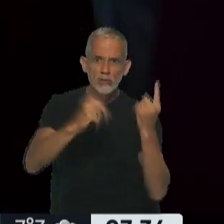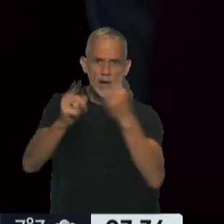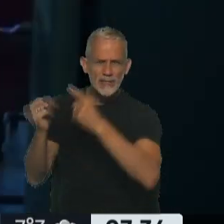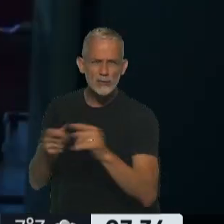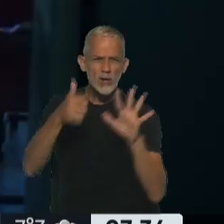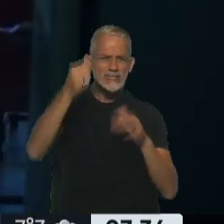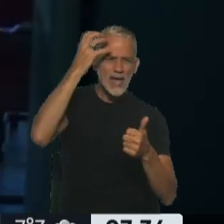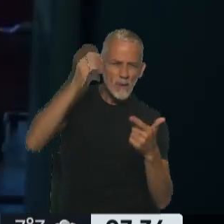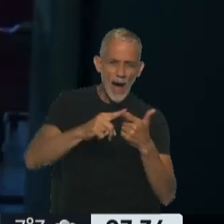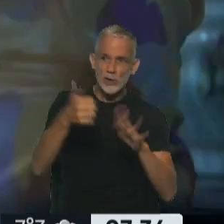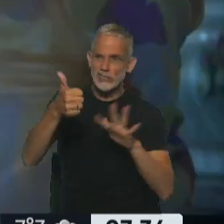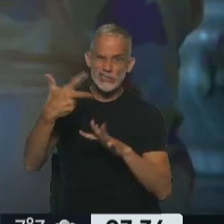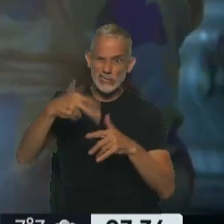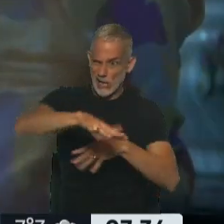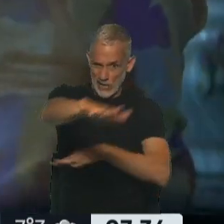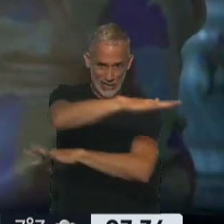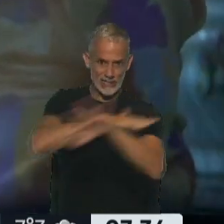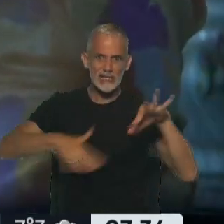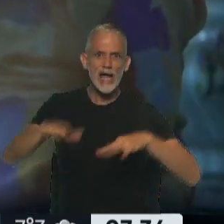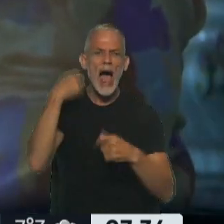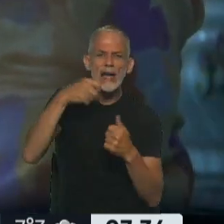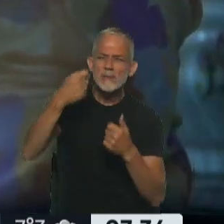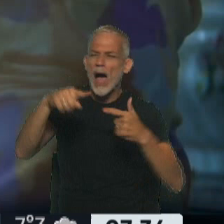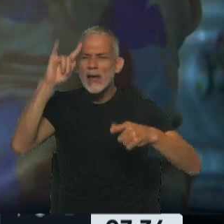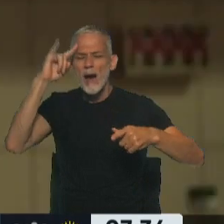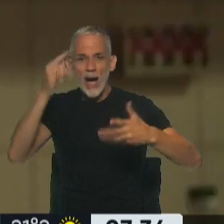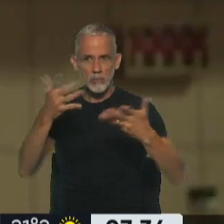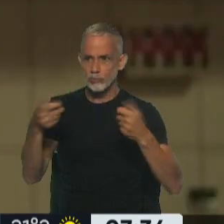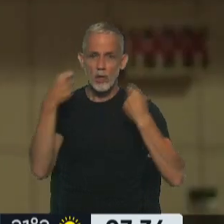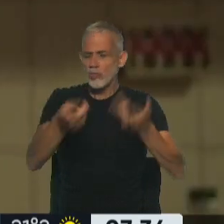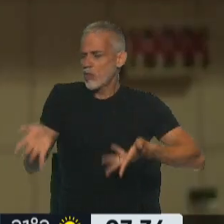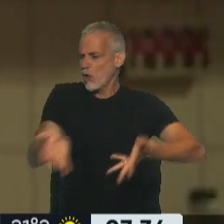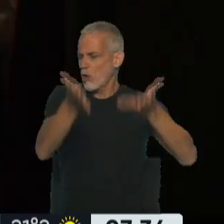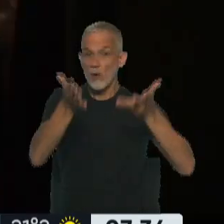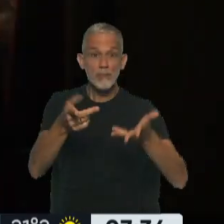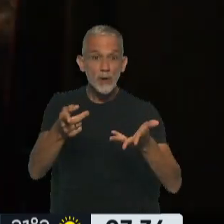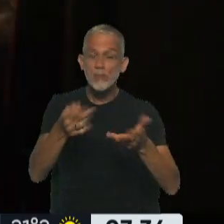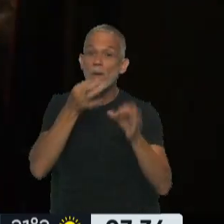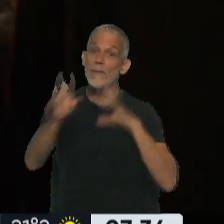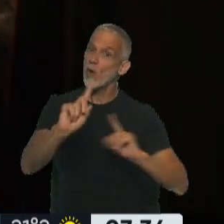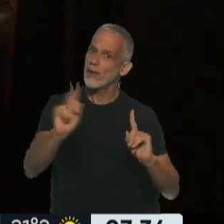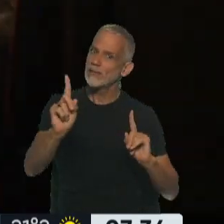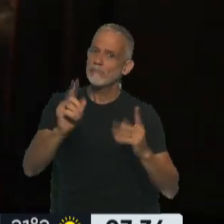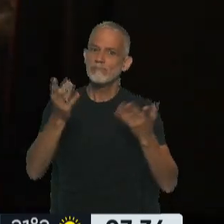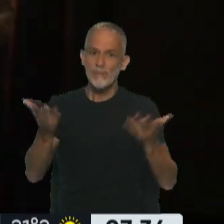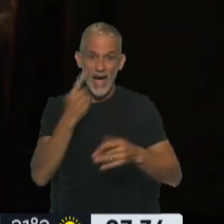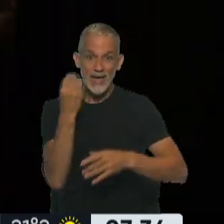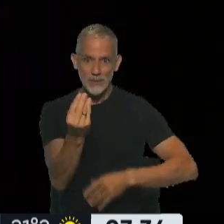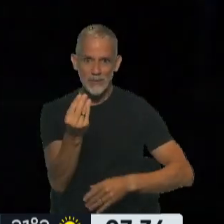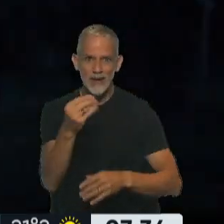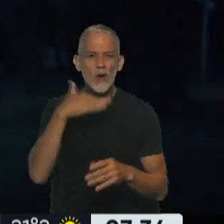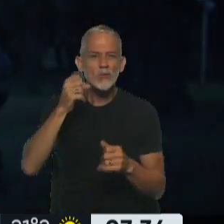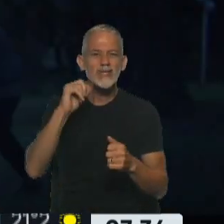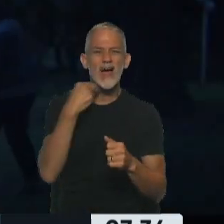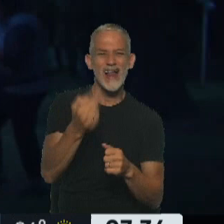6 baños, 63 hectáreas y hasta algunos animales, vacas y demás. Se la dejó con la promesa de que no la vendiera. Y allí vive Justina, con